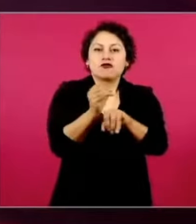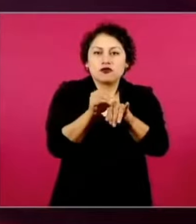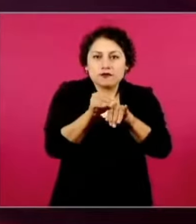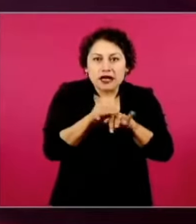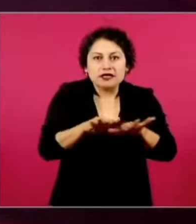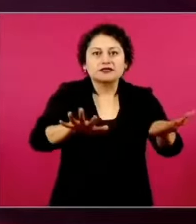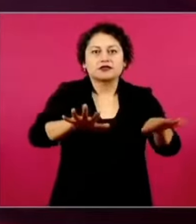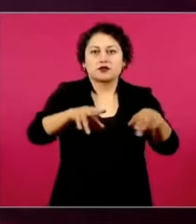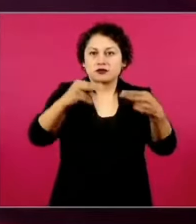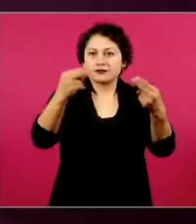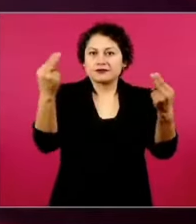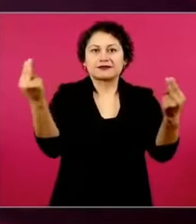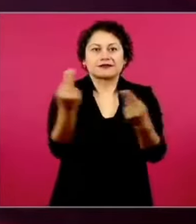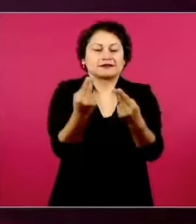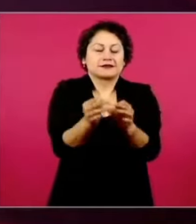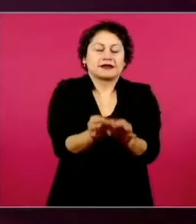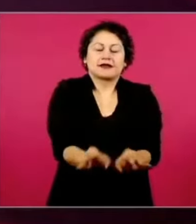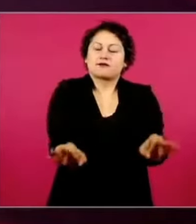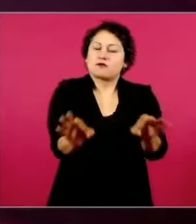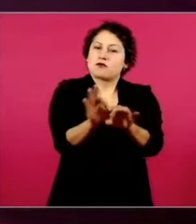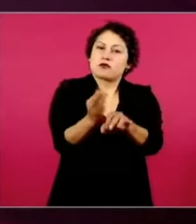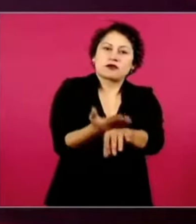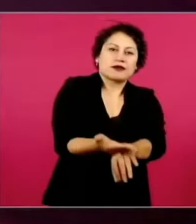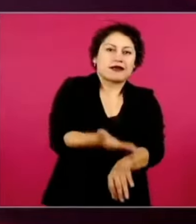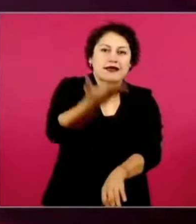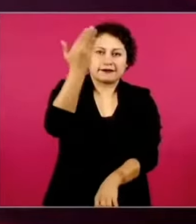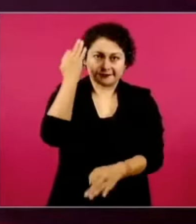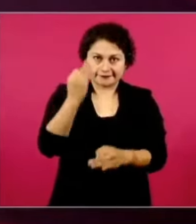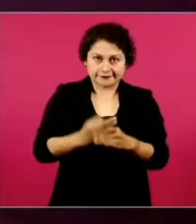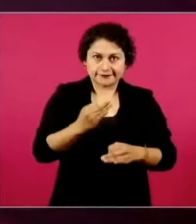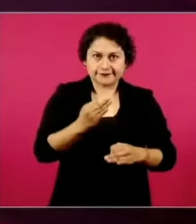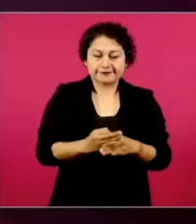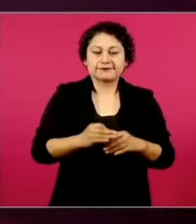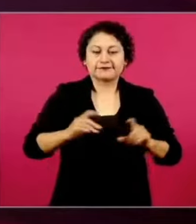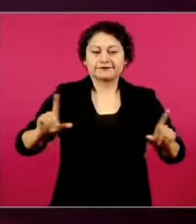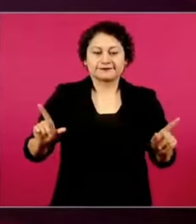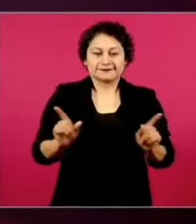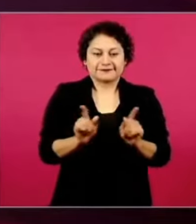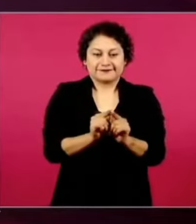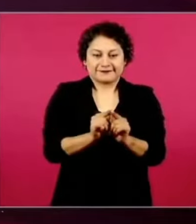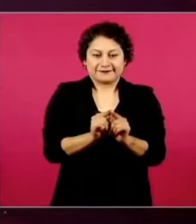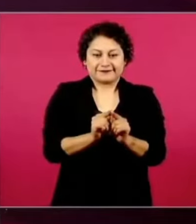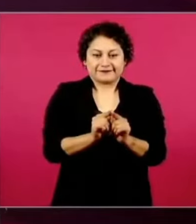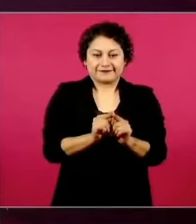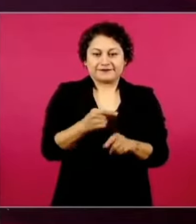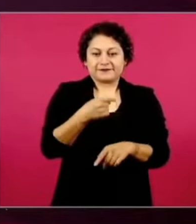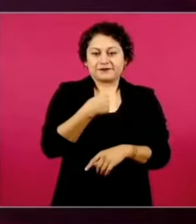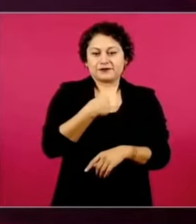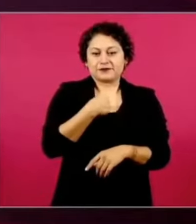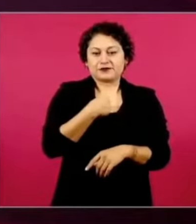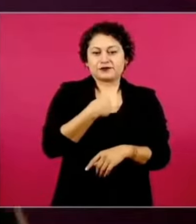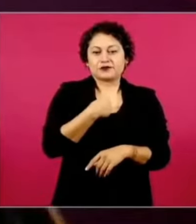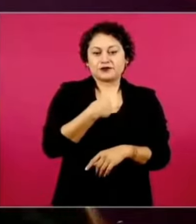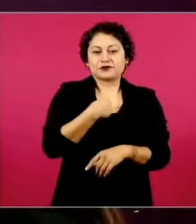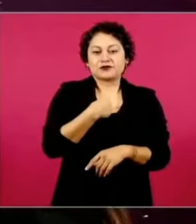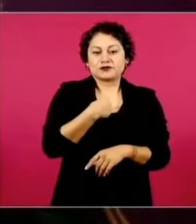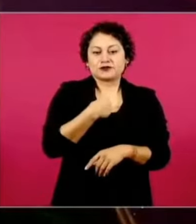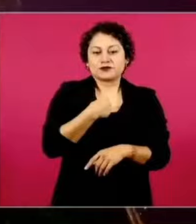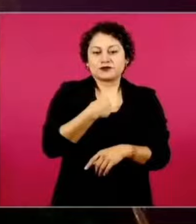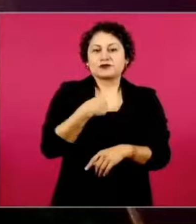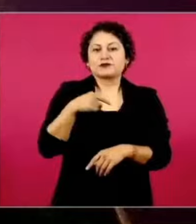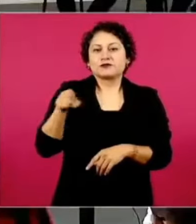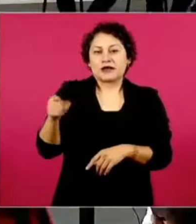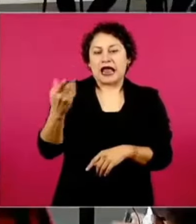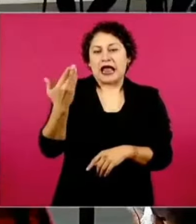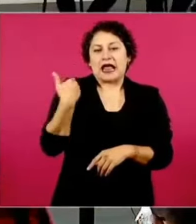es fundamental en este marco. Y para cerrarme quedaba con estas palabras que decía el